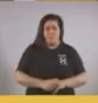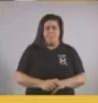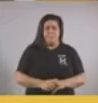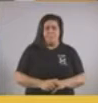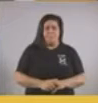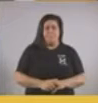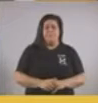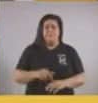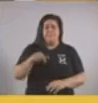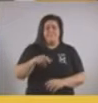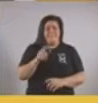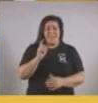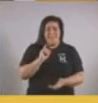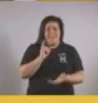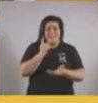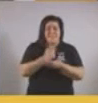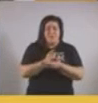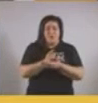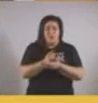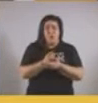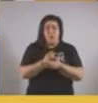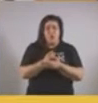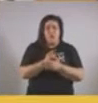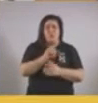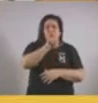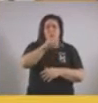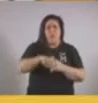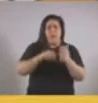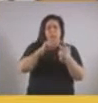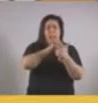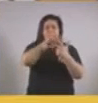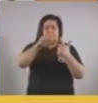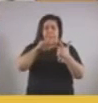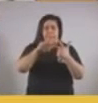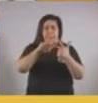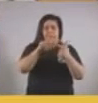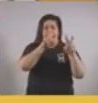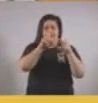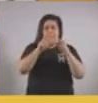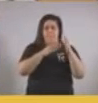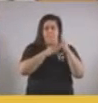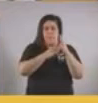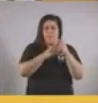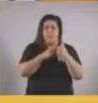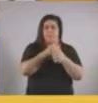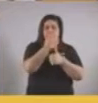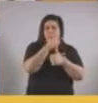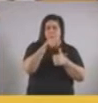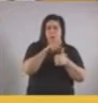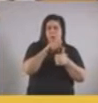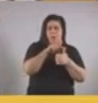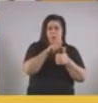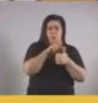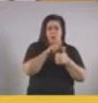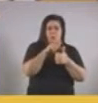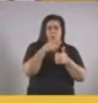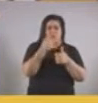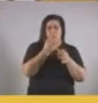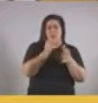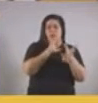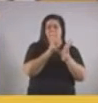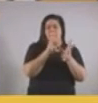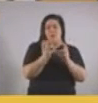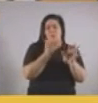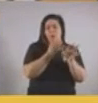Estas decisiones las tomamos en base a tres criterios. Primero, obviamente, y el más importante, el criterio pedagógico.